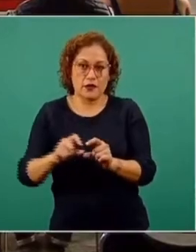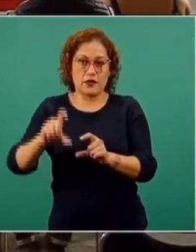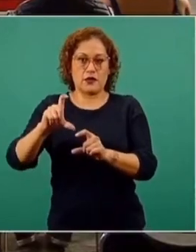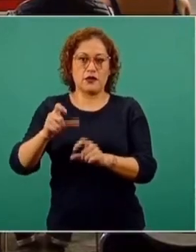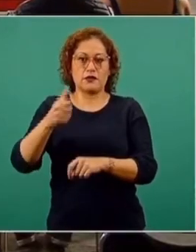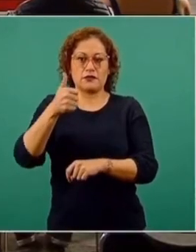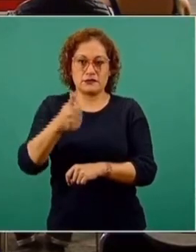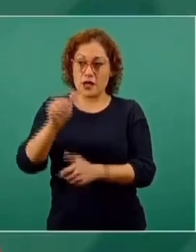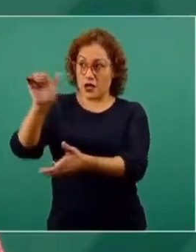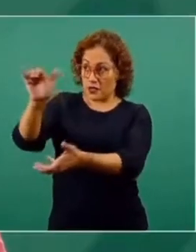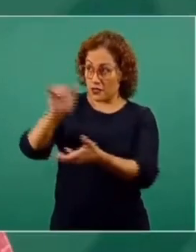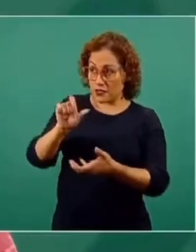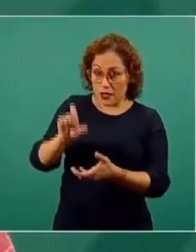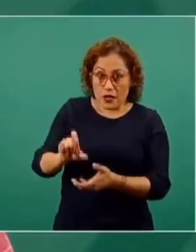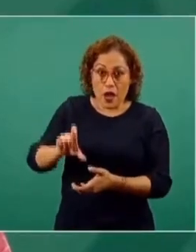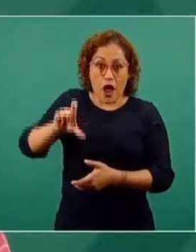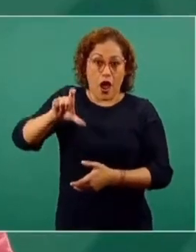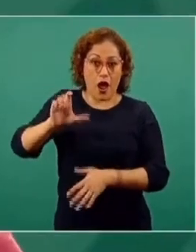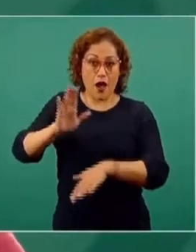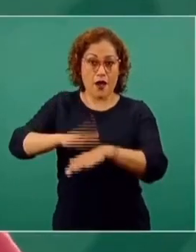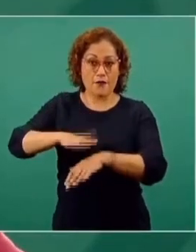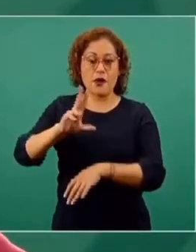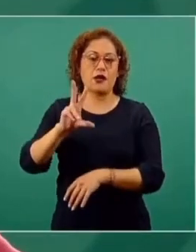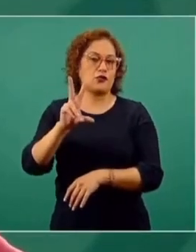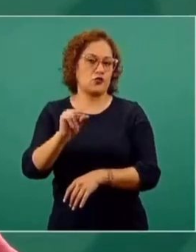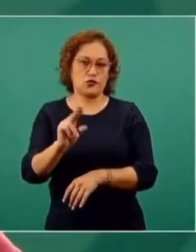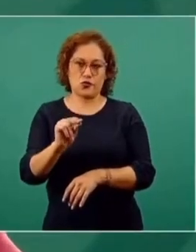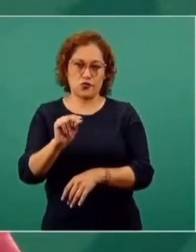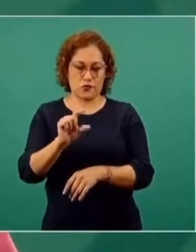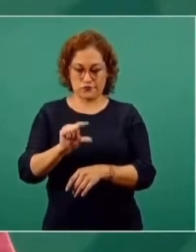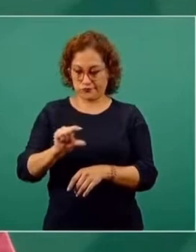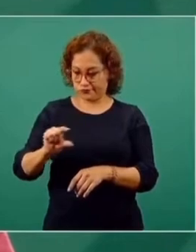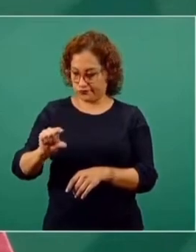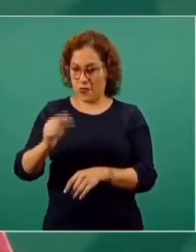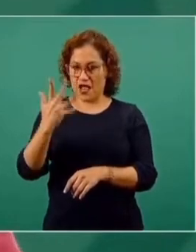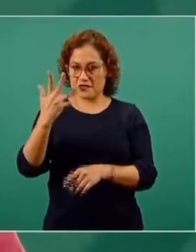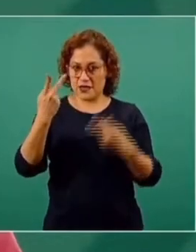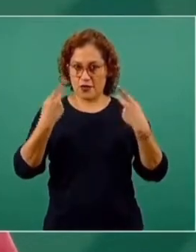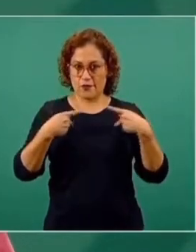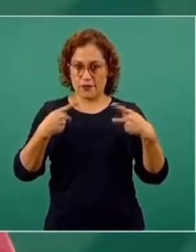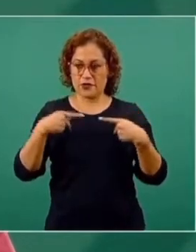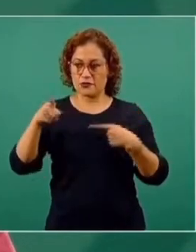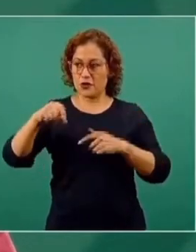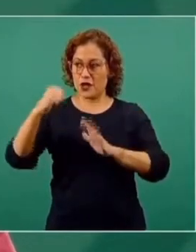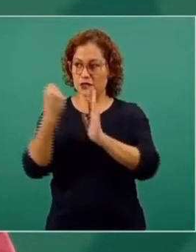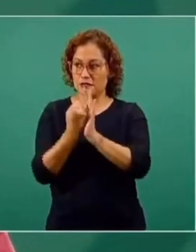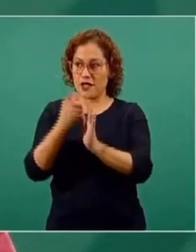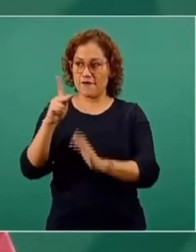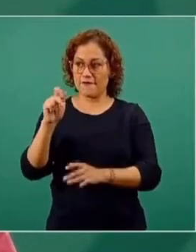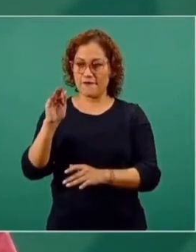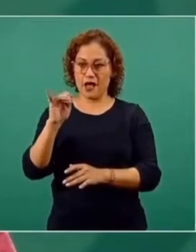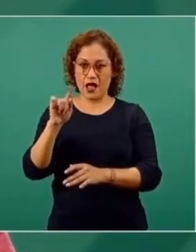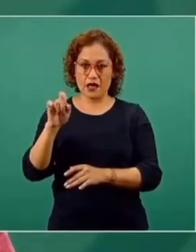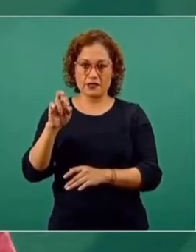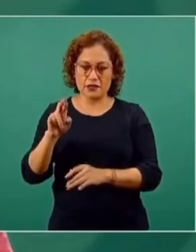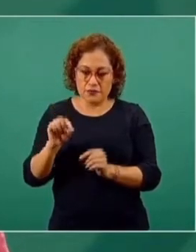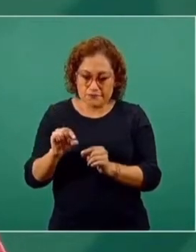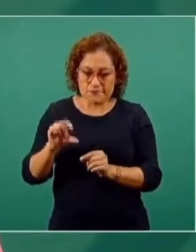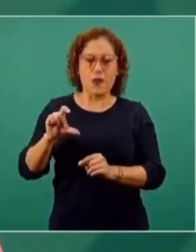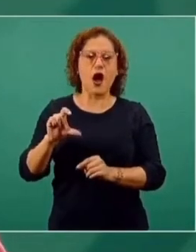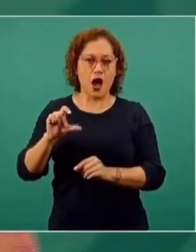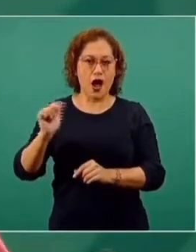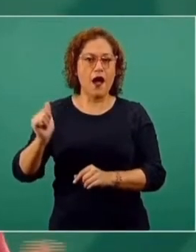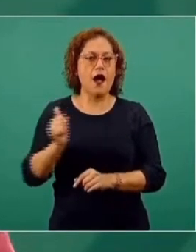vienen más grandes, pero efectivamente estamos teniendo un rendimiento mayor para la vacuna Pfizer, lo cual es alentador, porque nos permite aprovechar